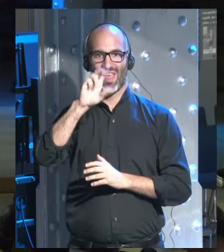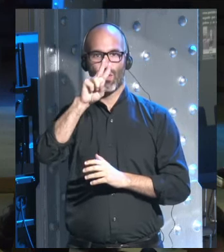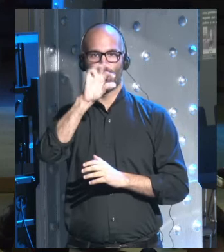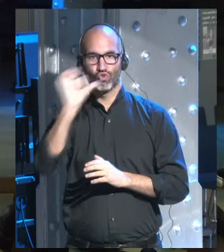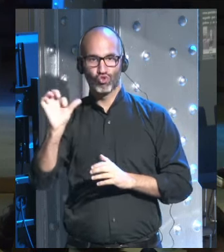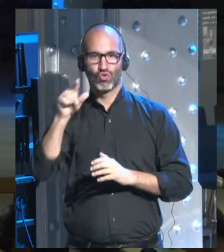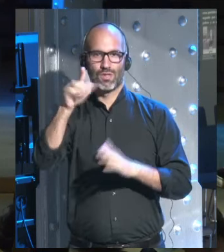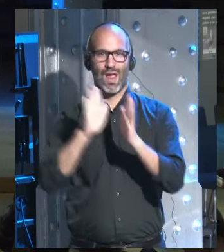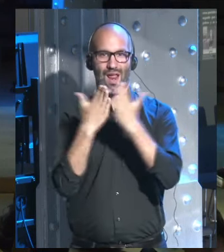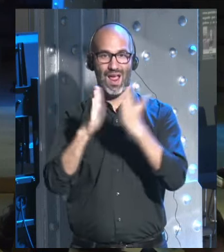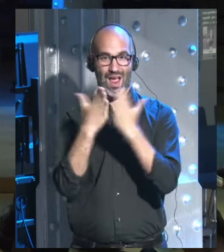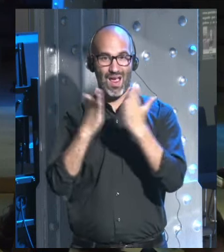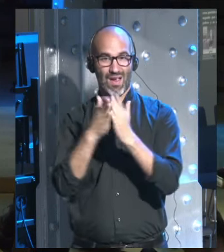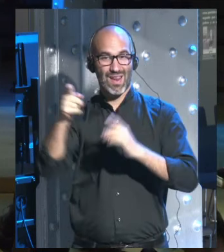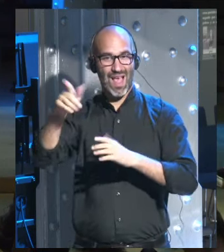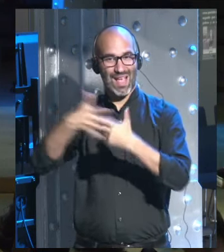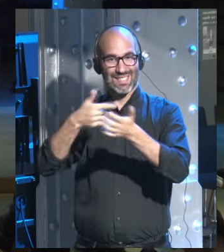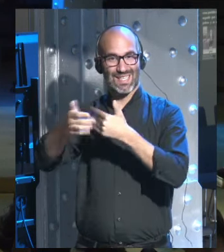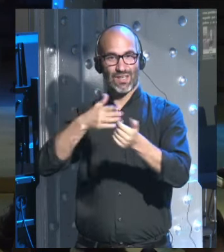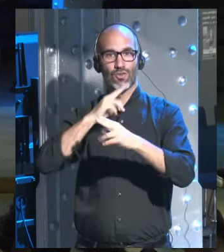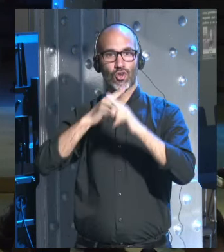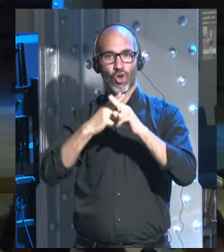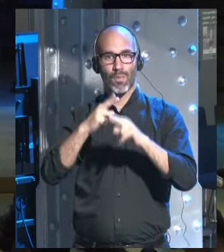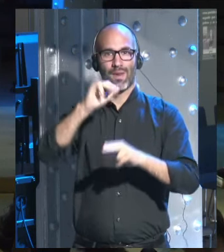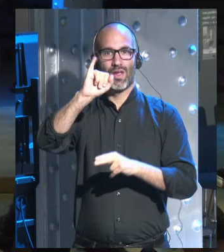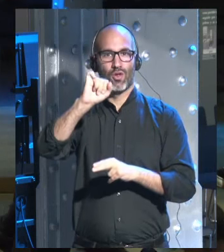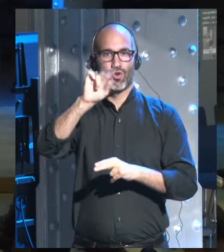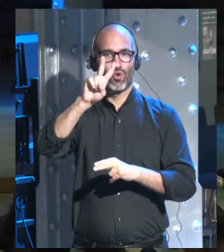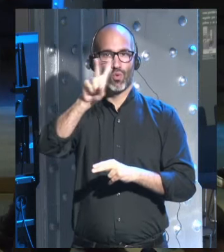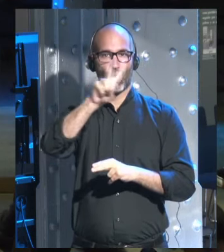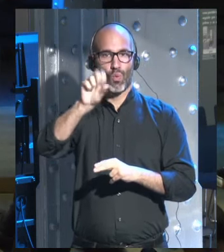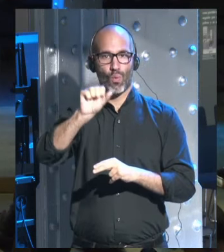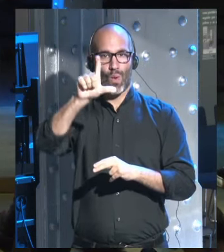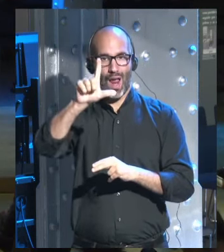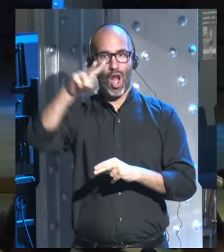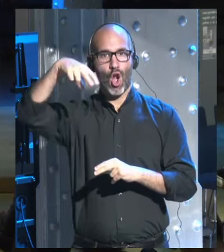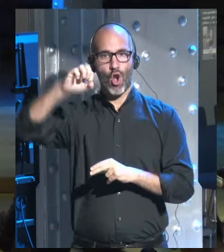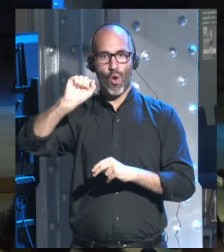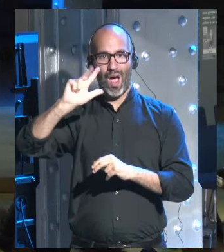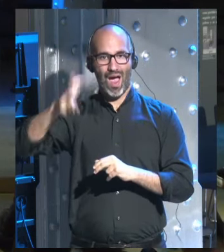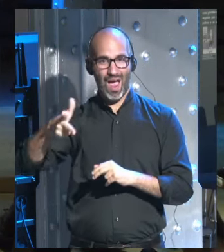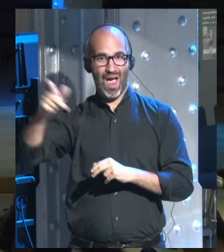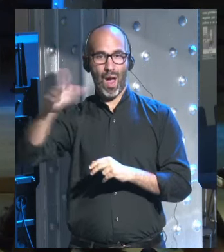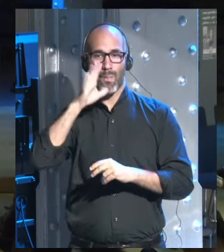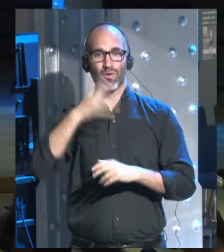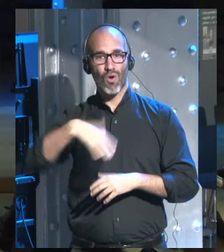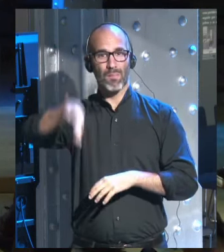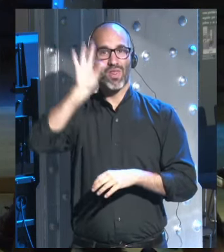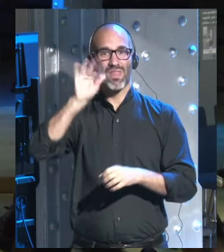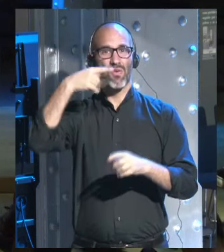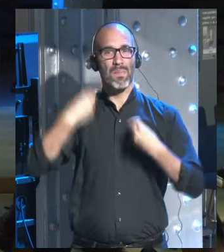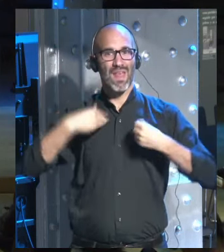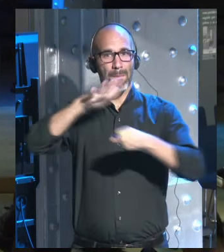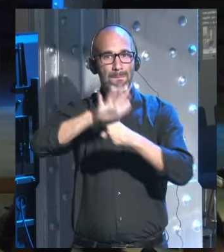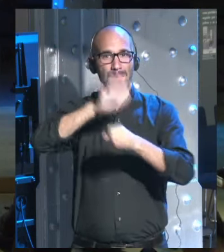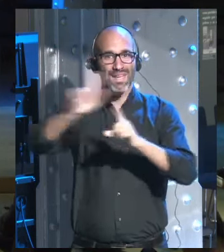Yuval Noah Harari. Y además, fijaos cómo es de curioso, porque no solo hemos decidido que hoy sea Martes y que haya vida en Martes, sino que